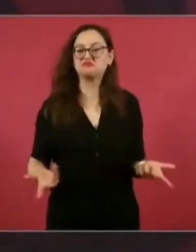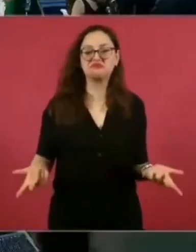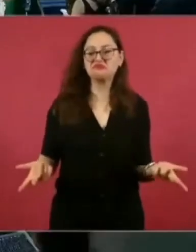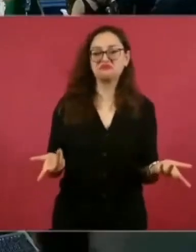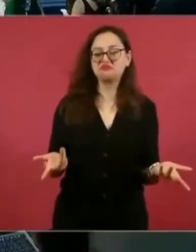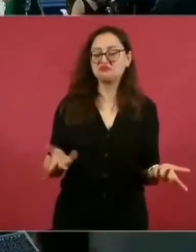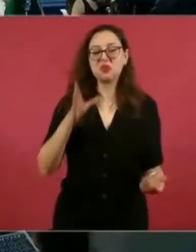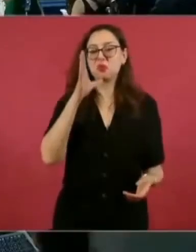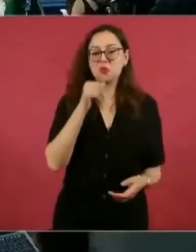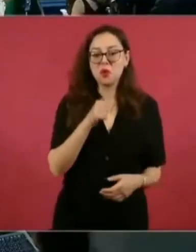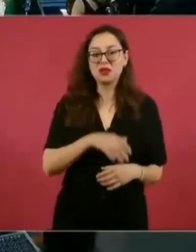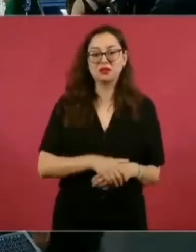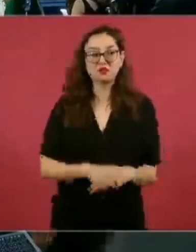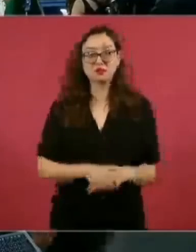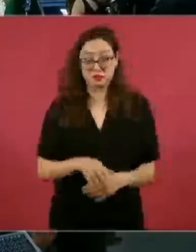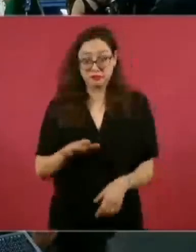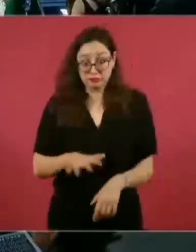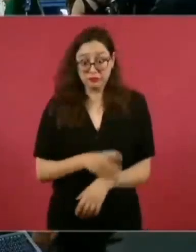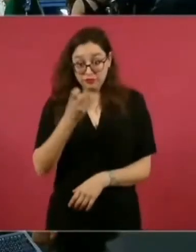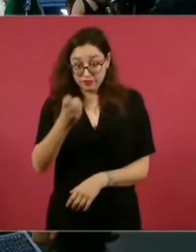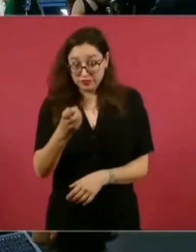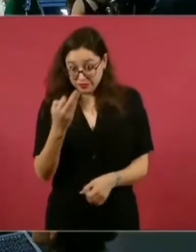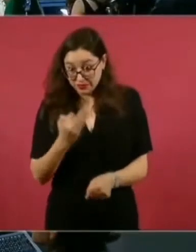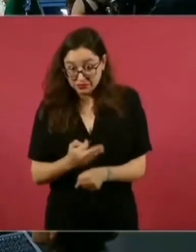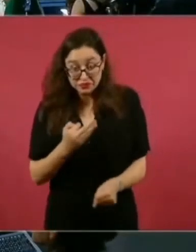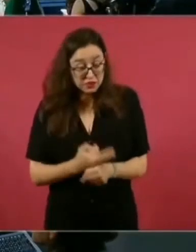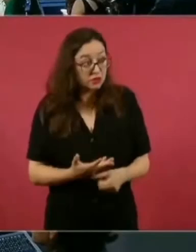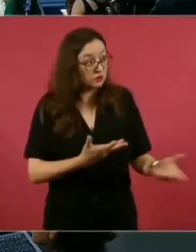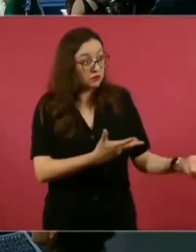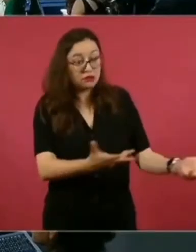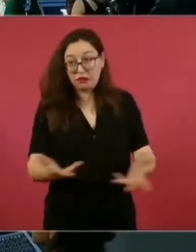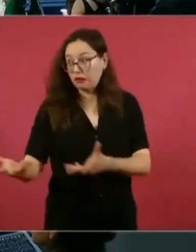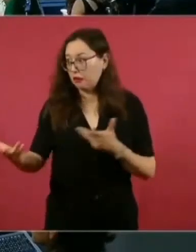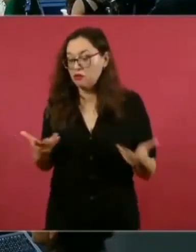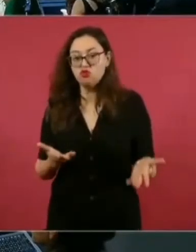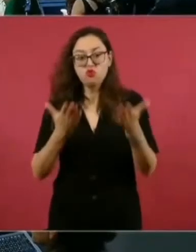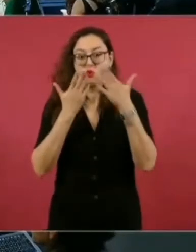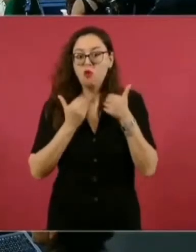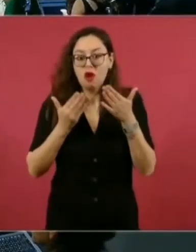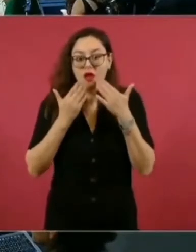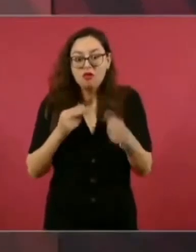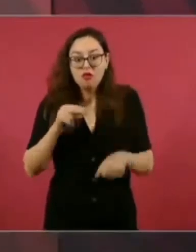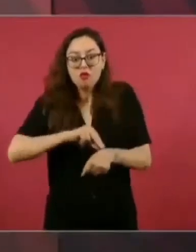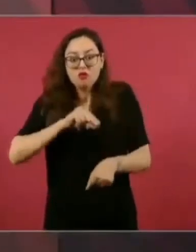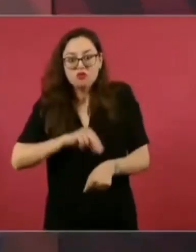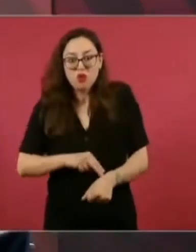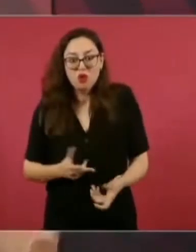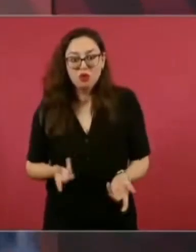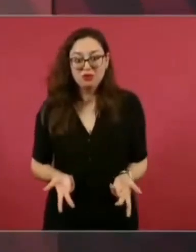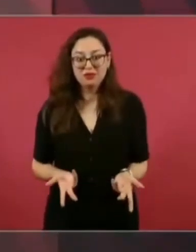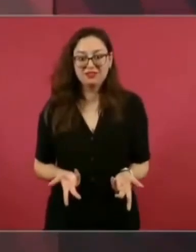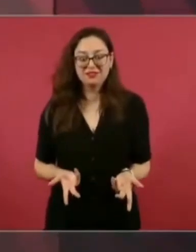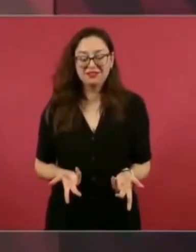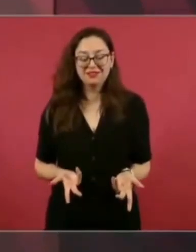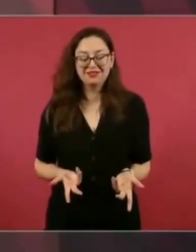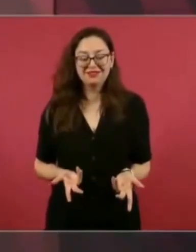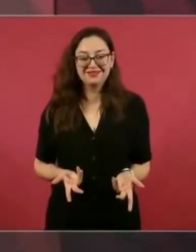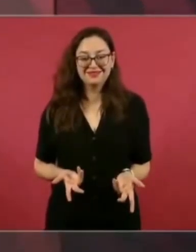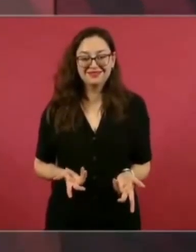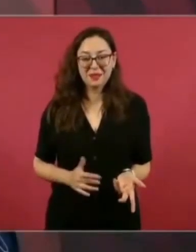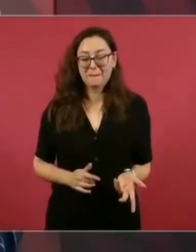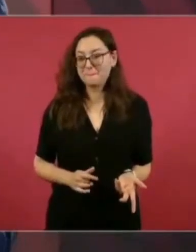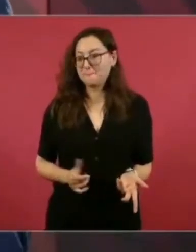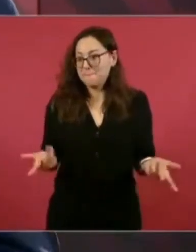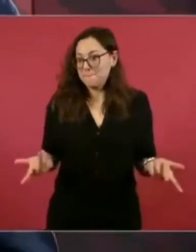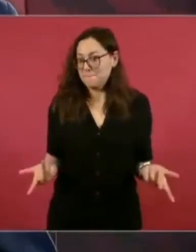el déficit de médicos. Es un país que